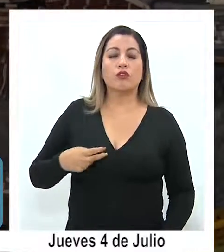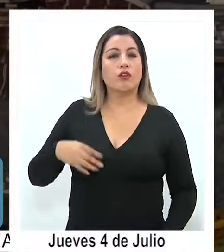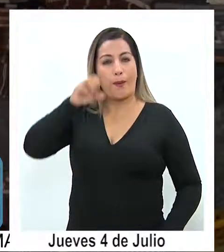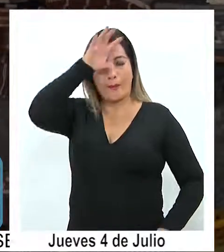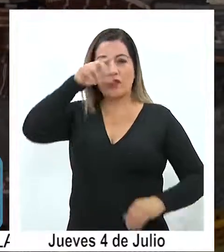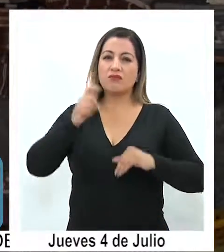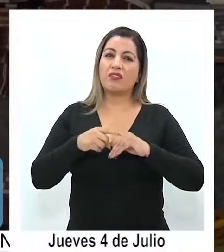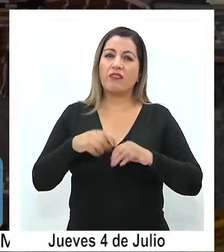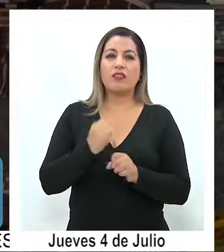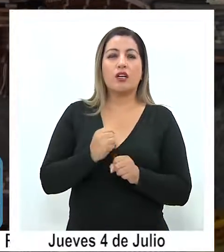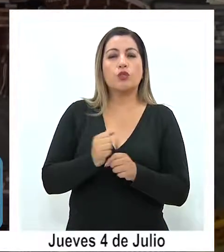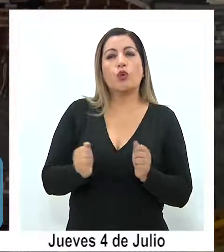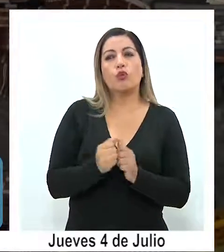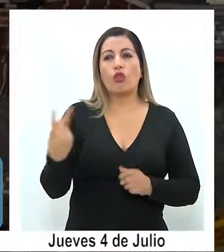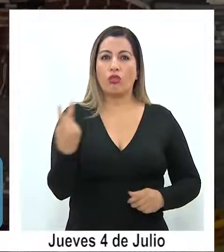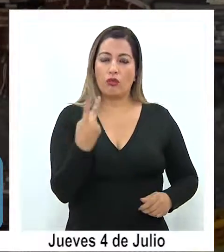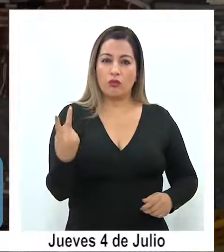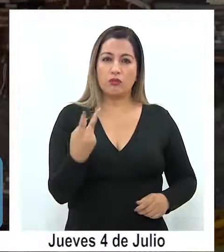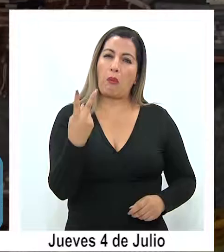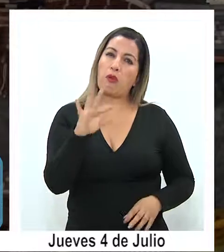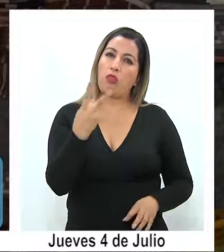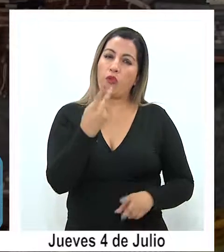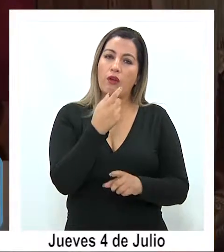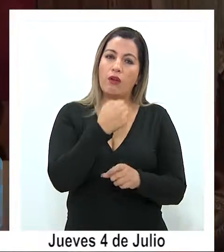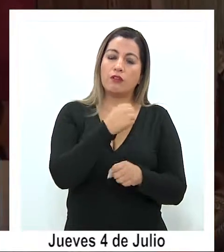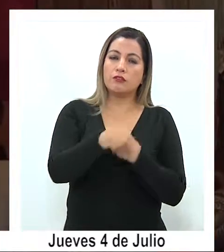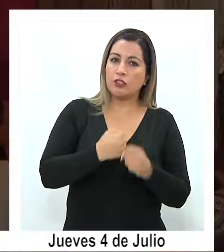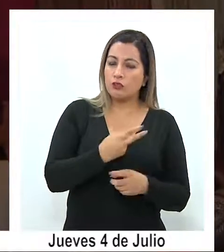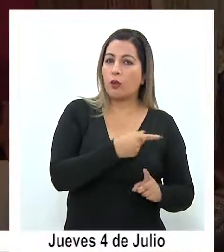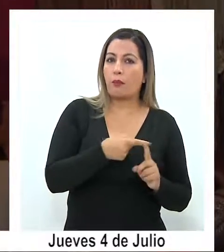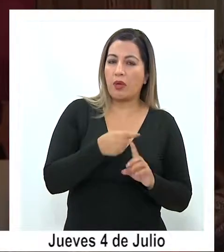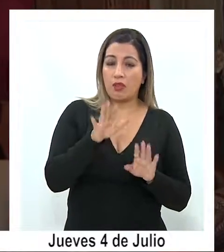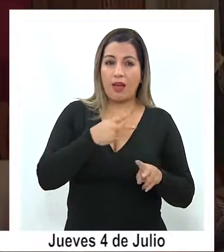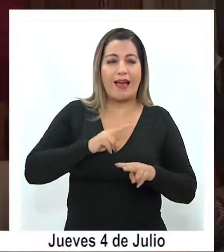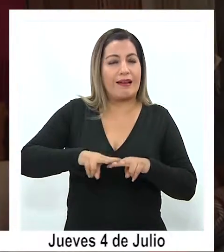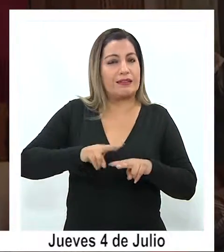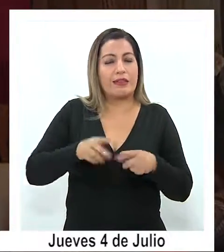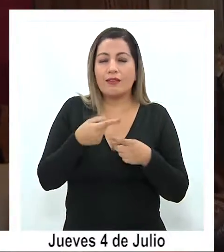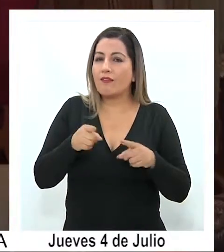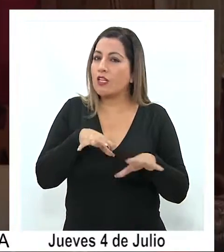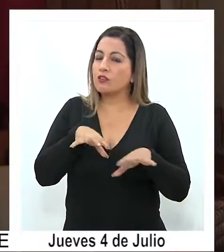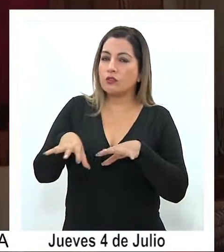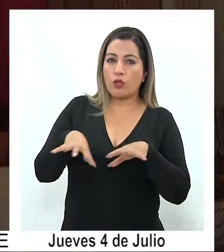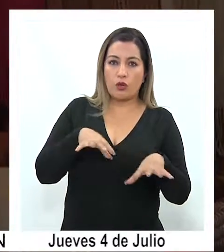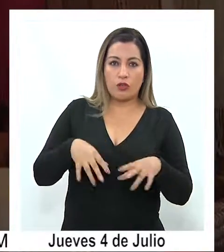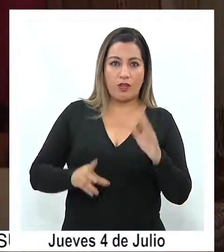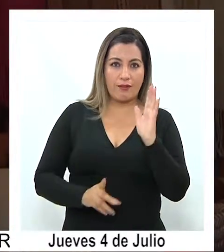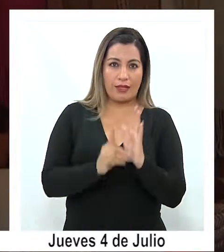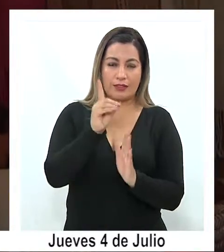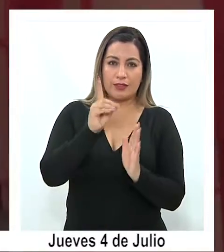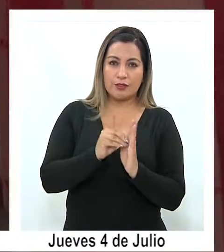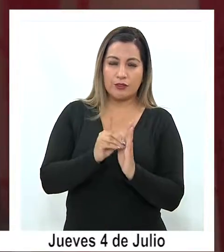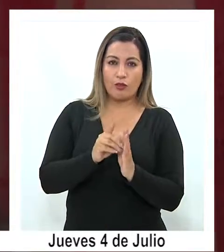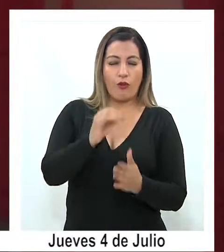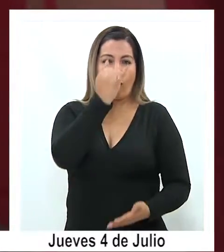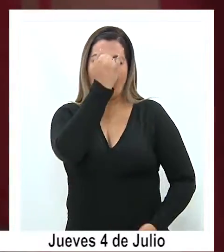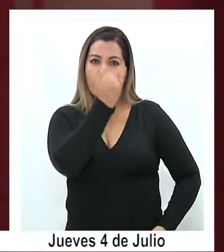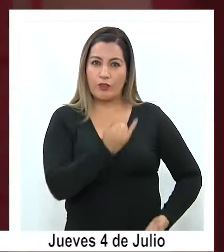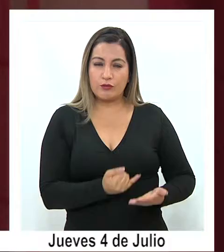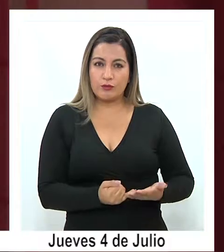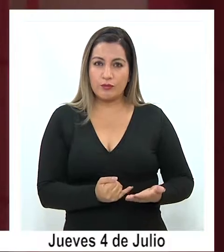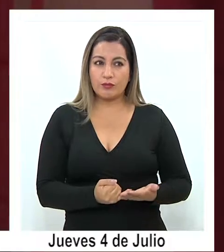trabajando con ellas alrededor de dos años y medio, y hemos hecho varias cosas en términos de desarrollo, de